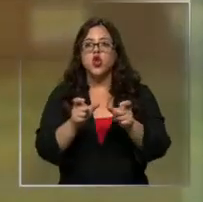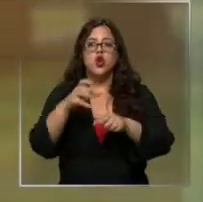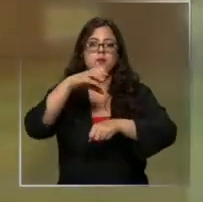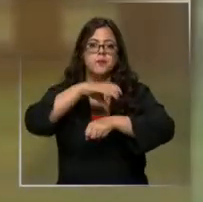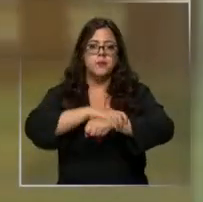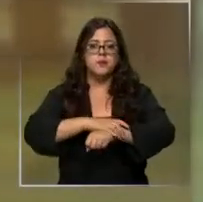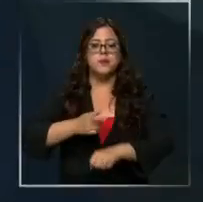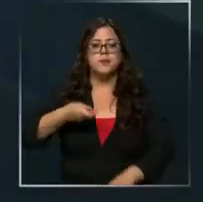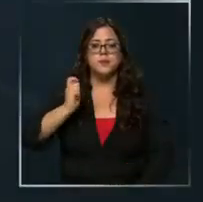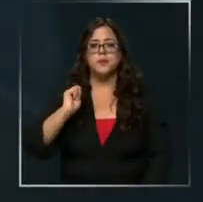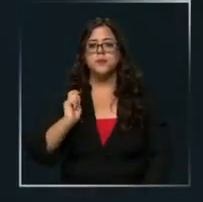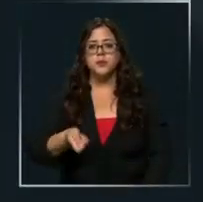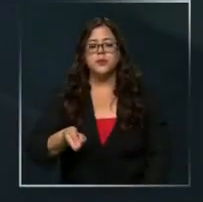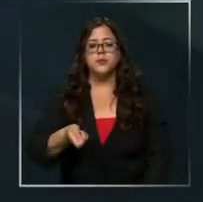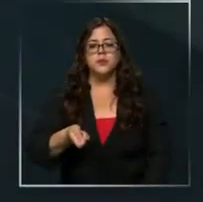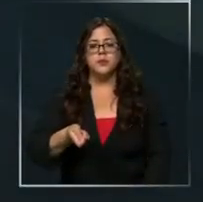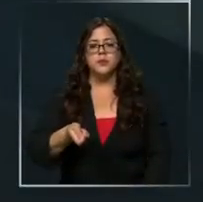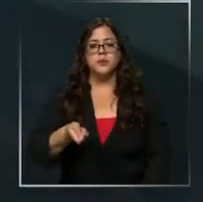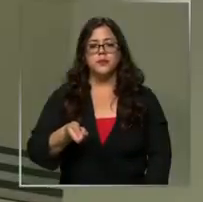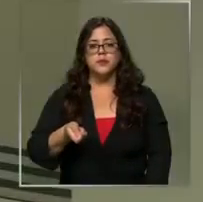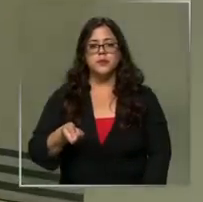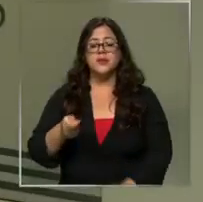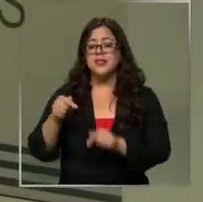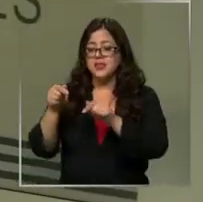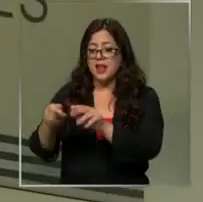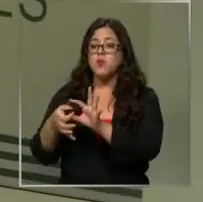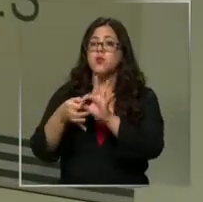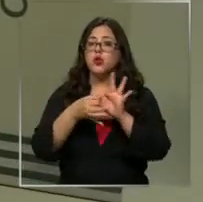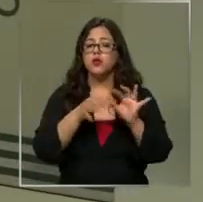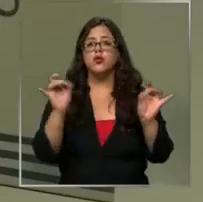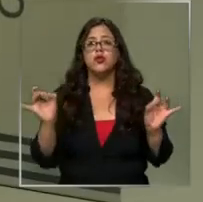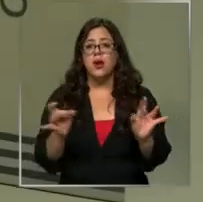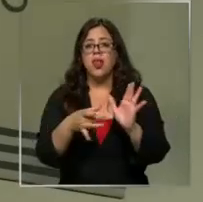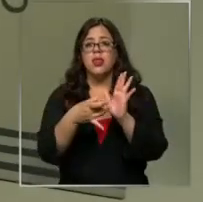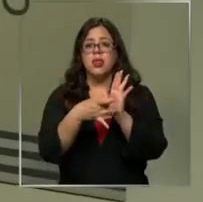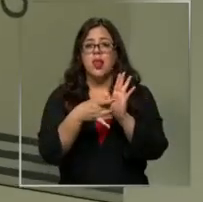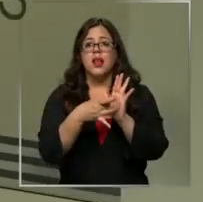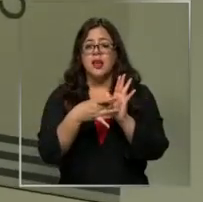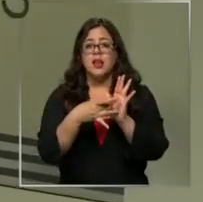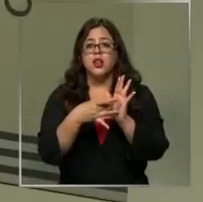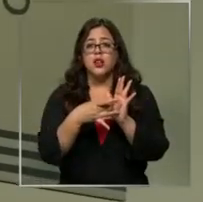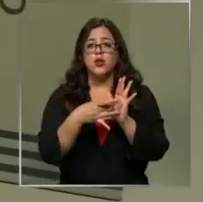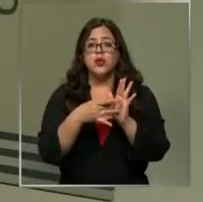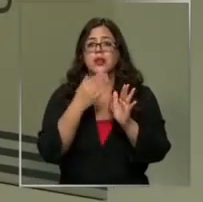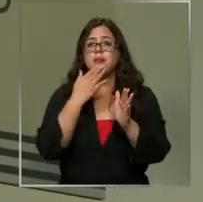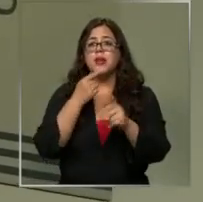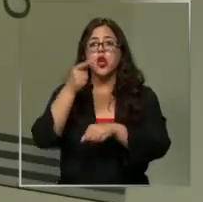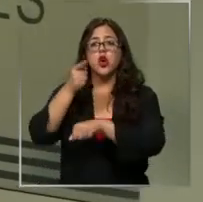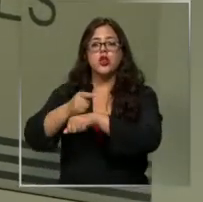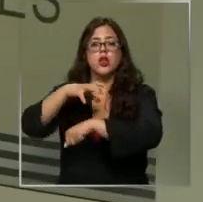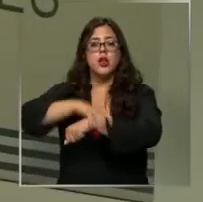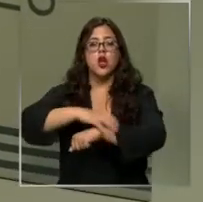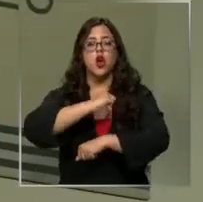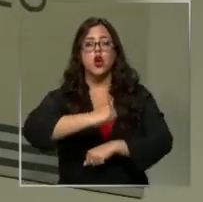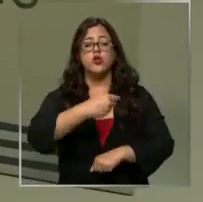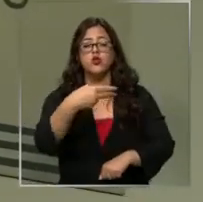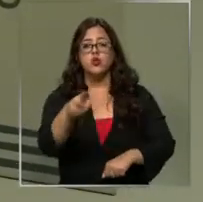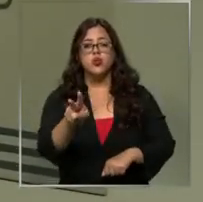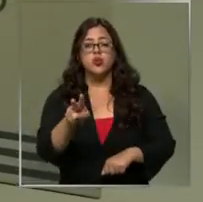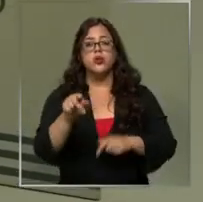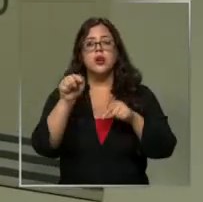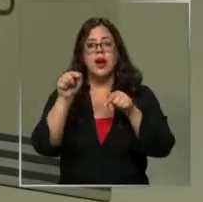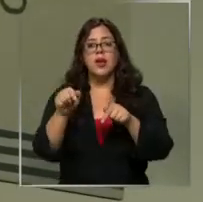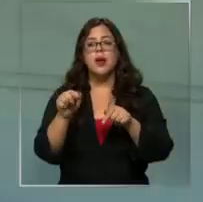y formalización de cargos. Debido a los antecedentes, a la gravedad de los delitos, a que se ha despachado además una orden de detención en su contra, es